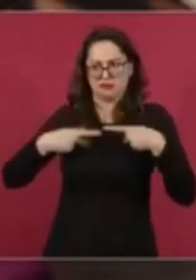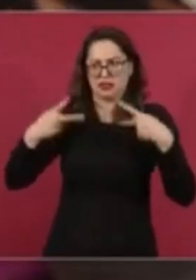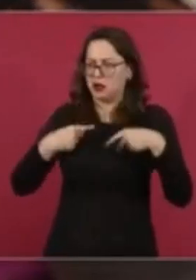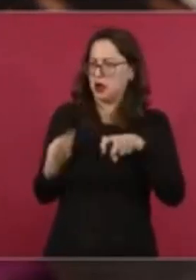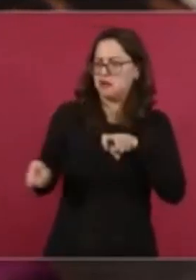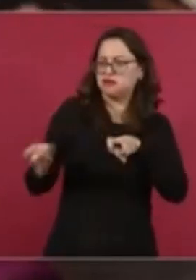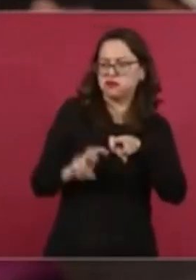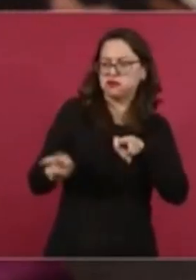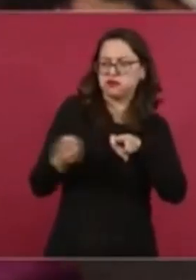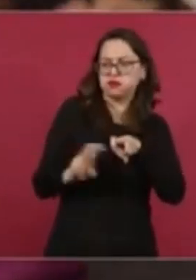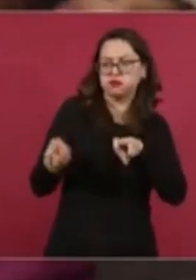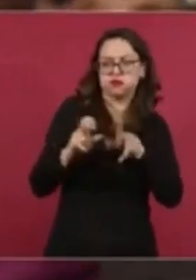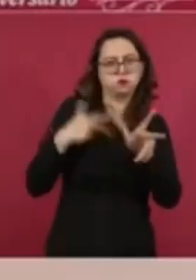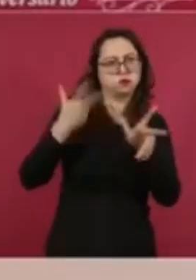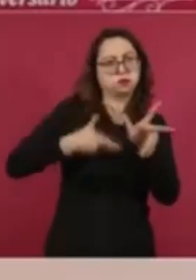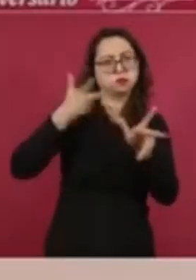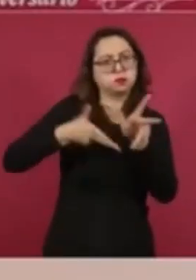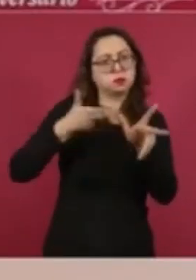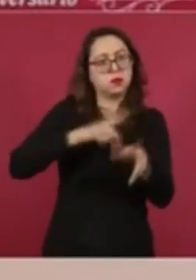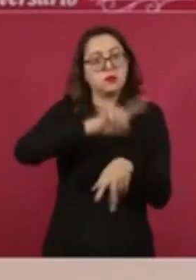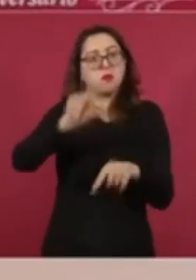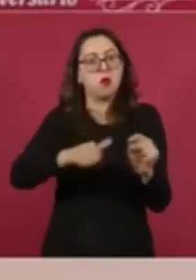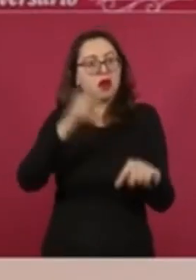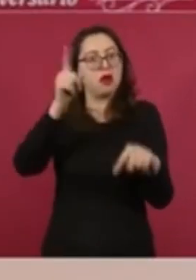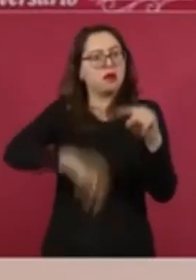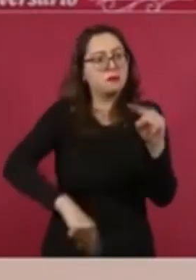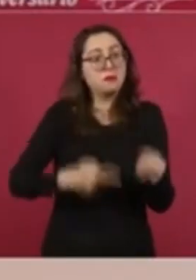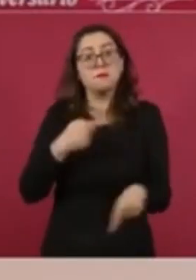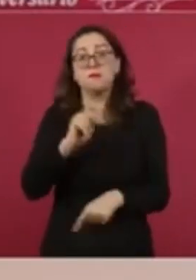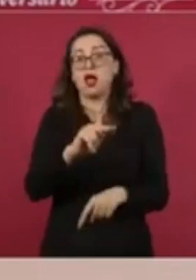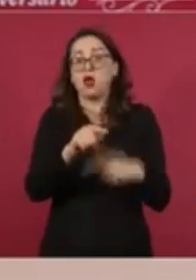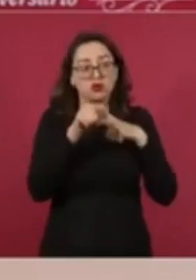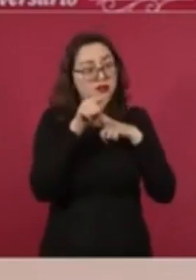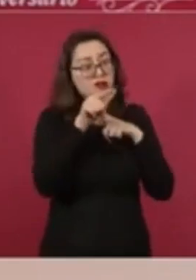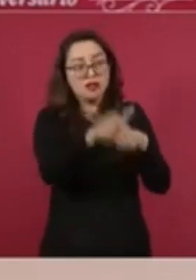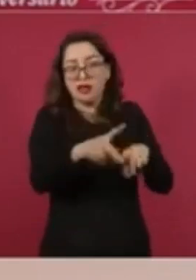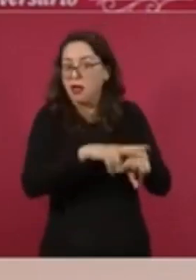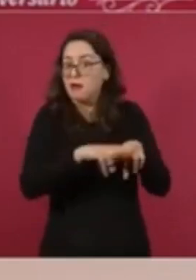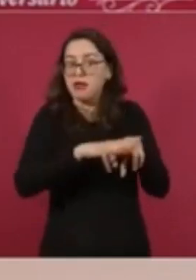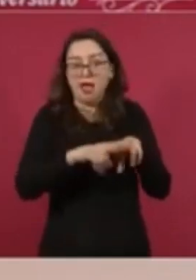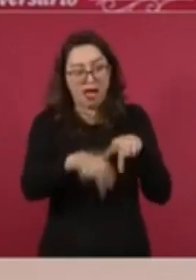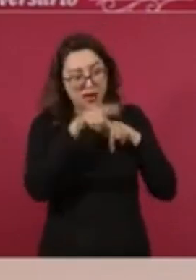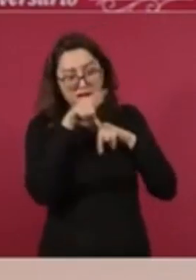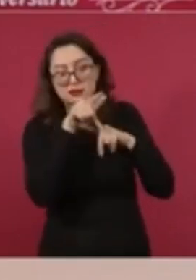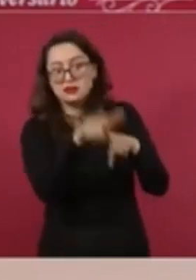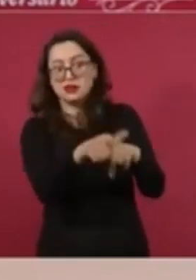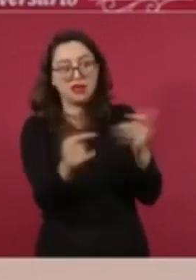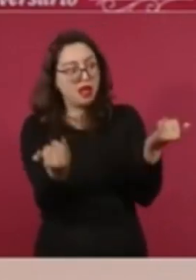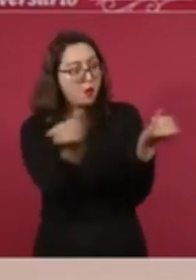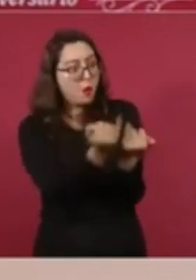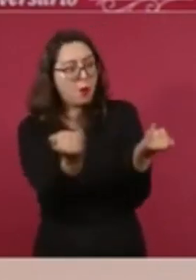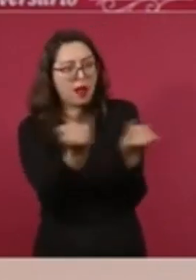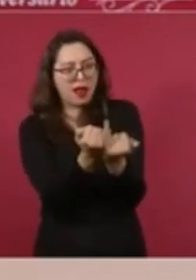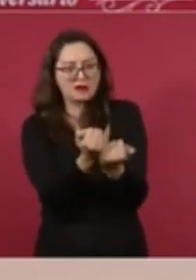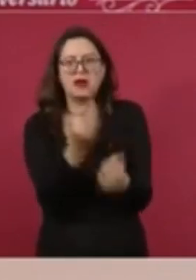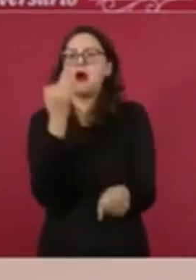Esta decisión la tomamos porque